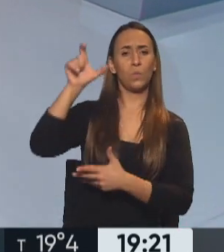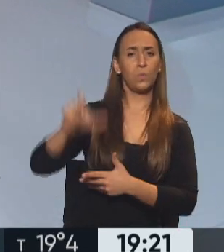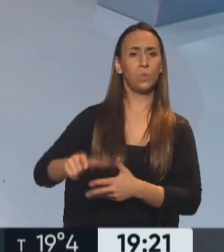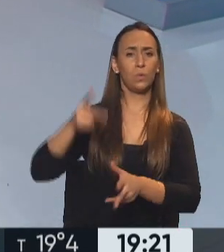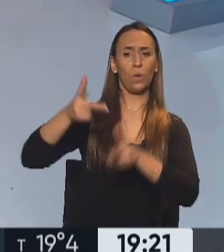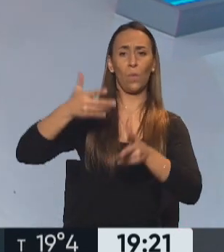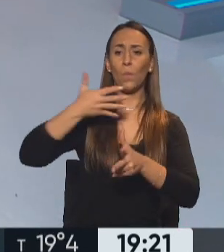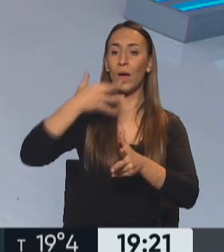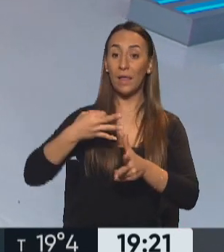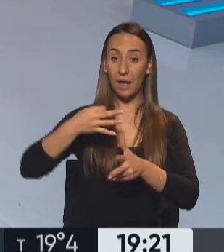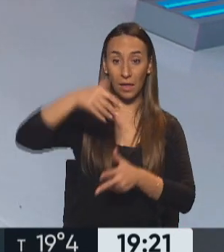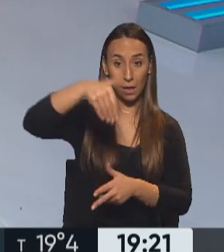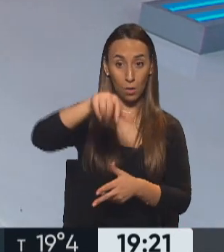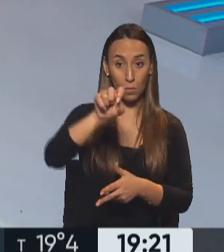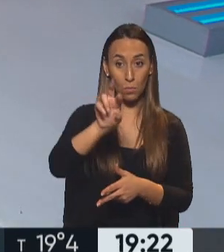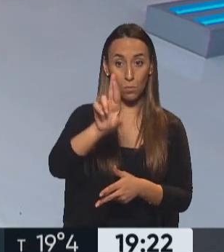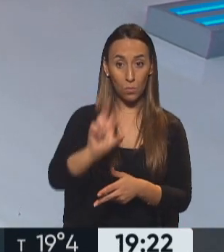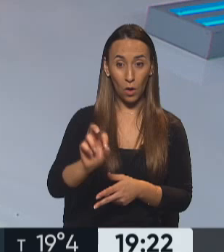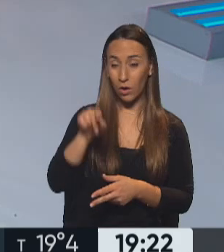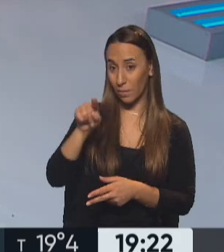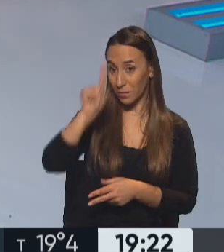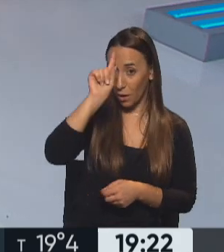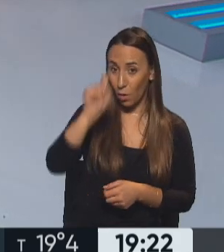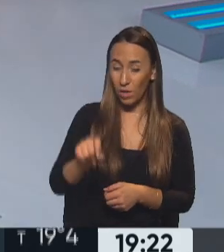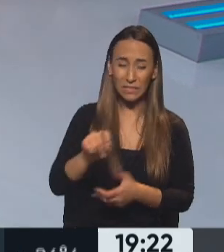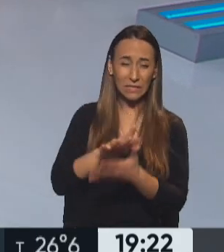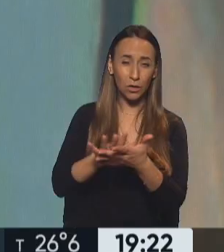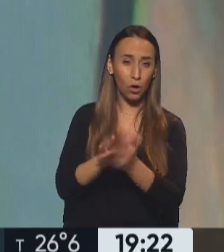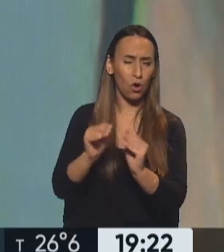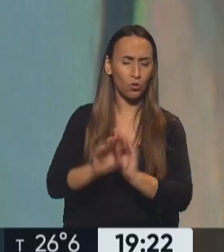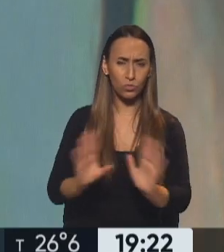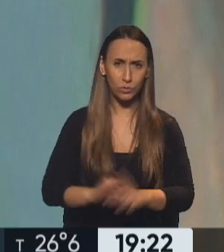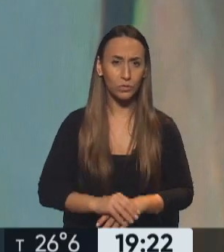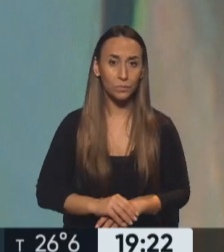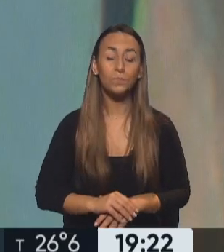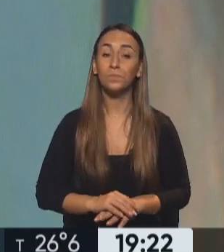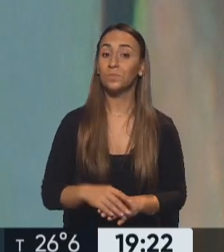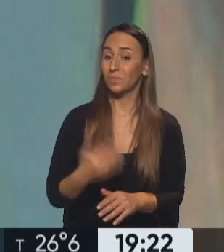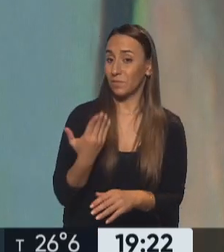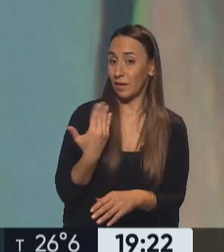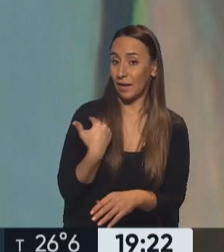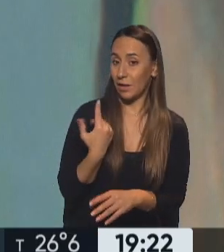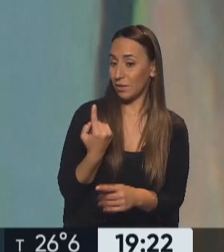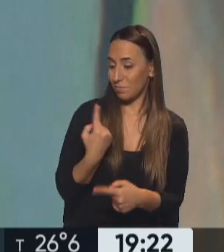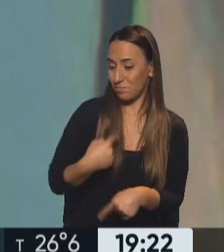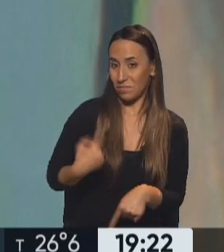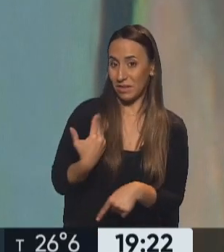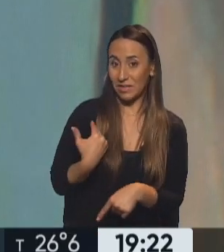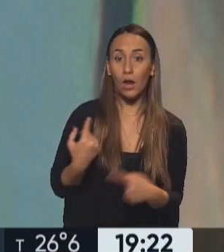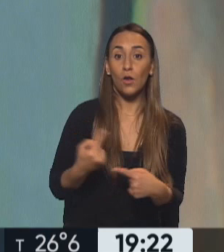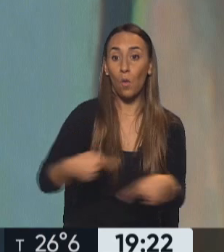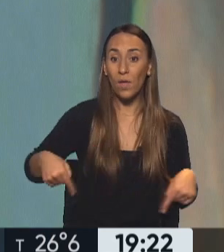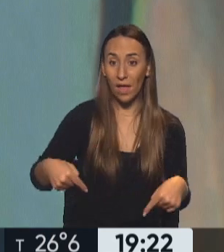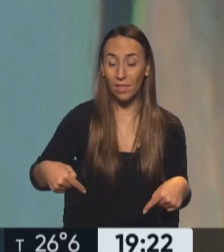Moro, un juez sucio. Cuéntenos. Sí, la noticia de las últimas horas tiene que ver con este ex